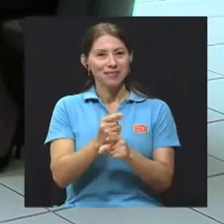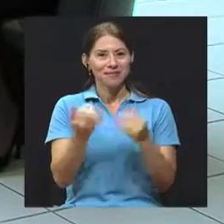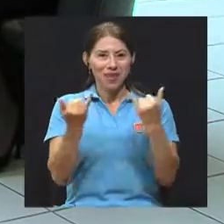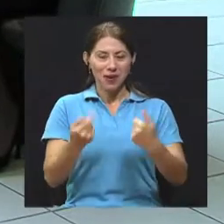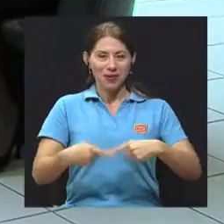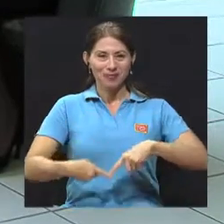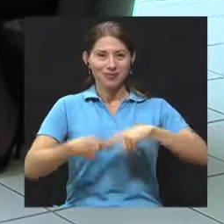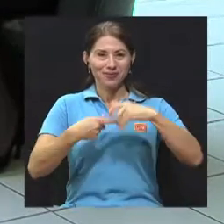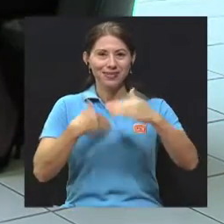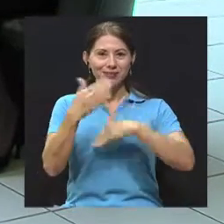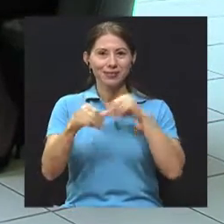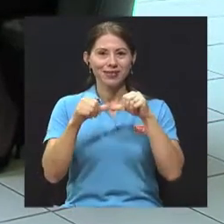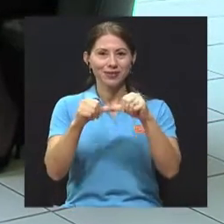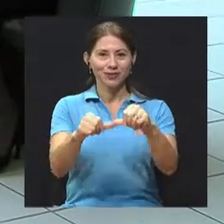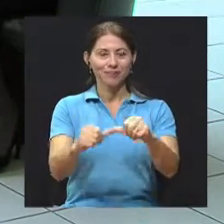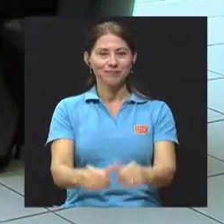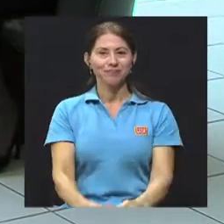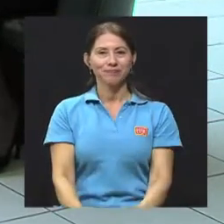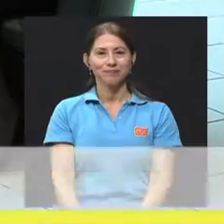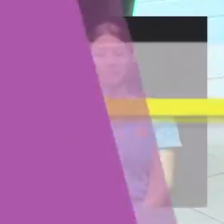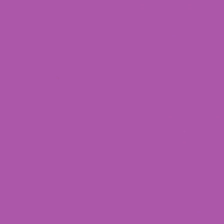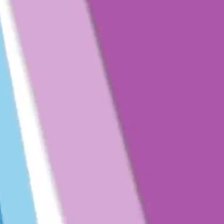con nosotros y ya regresamos.